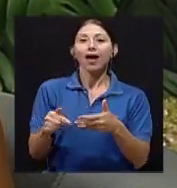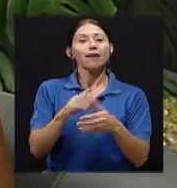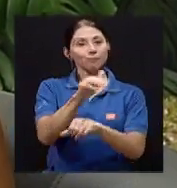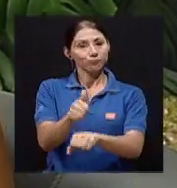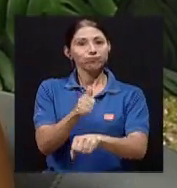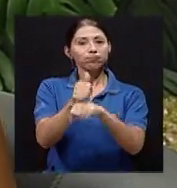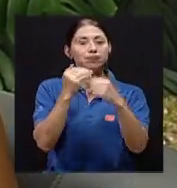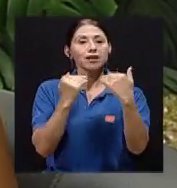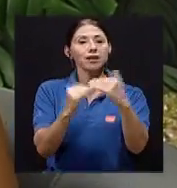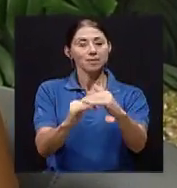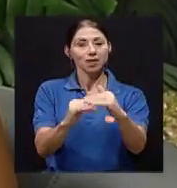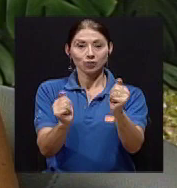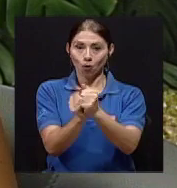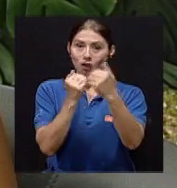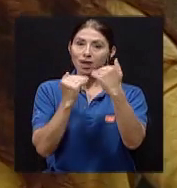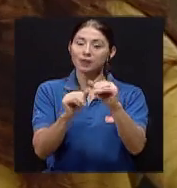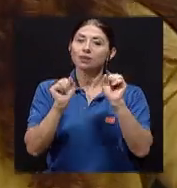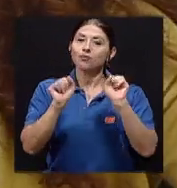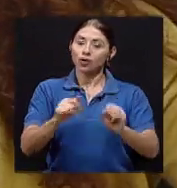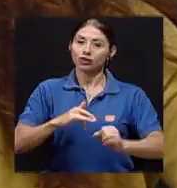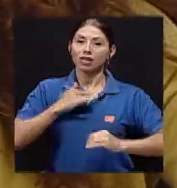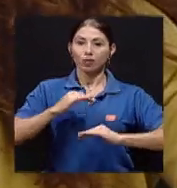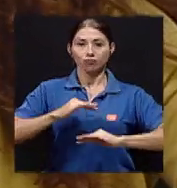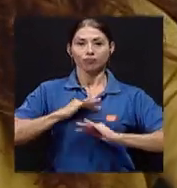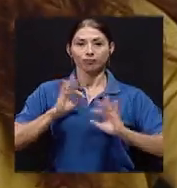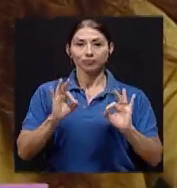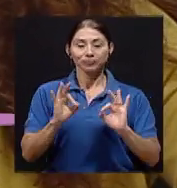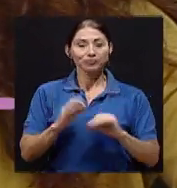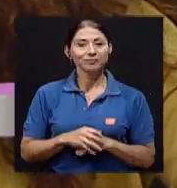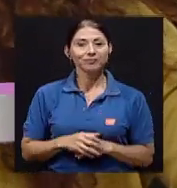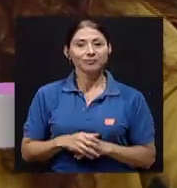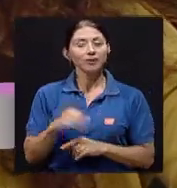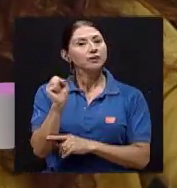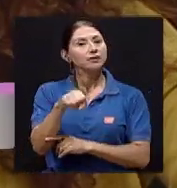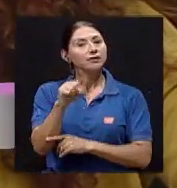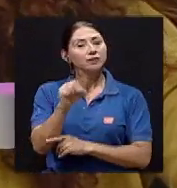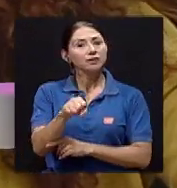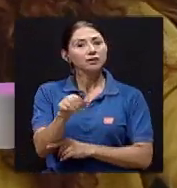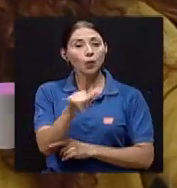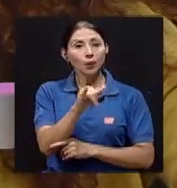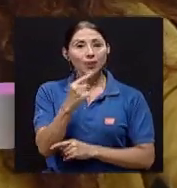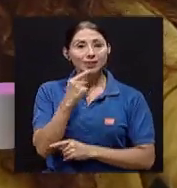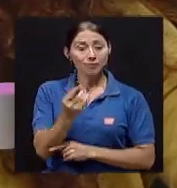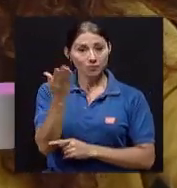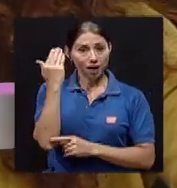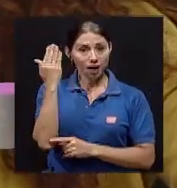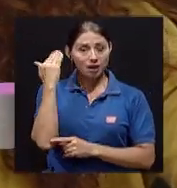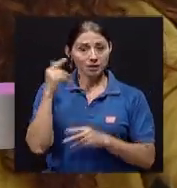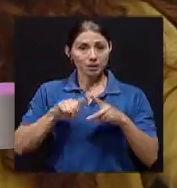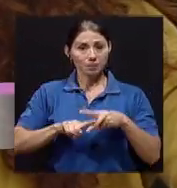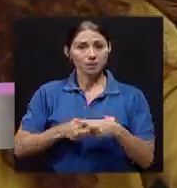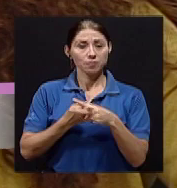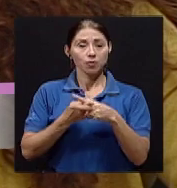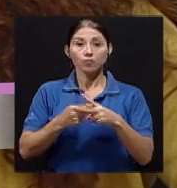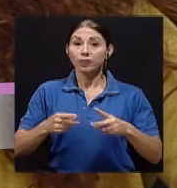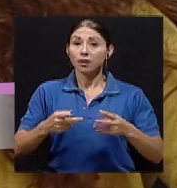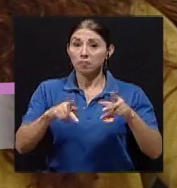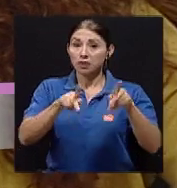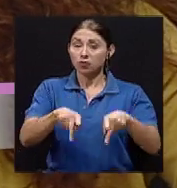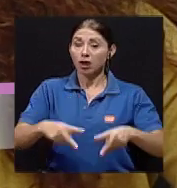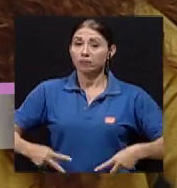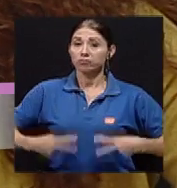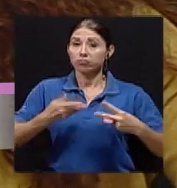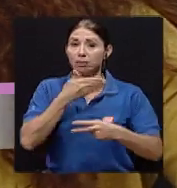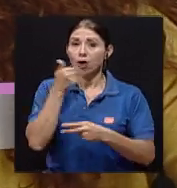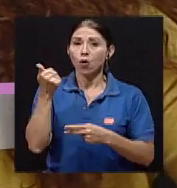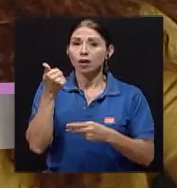que nos haga sentir plenos, de alguna manera. Es que realmente, verdad, como bien lo decíamos al principio, vivir mejor es algo complejo, porque no